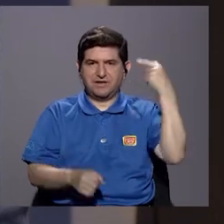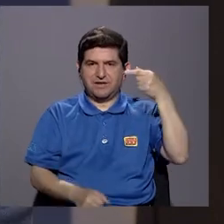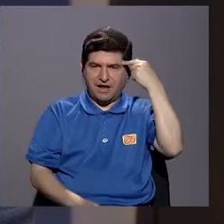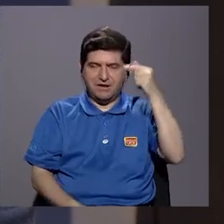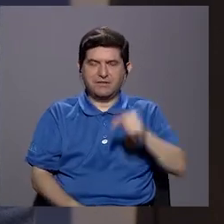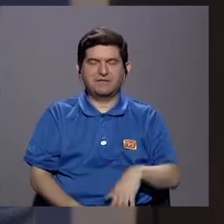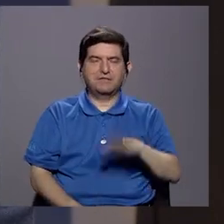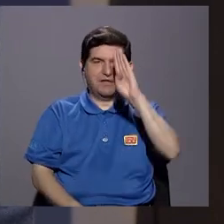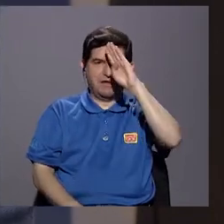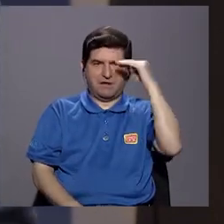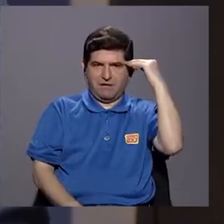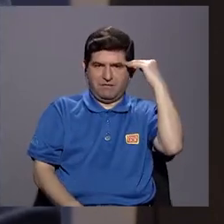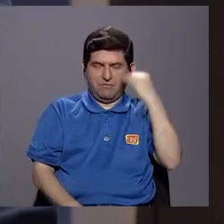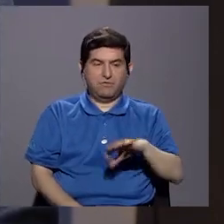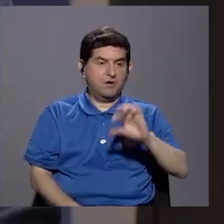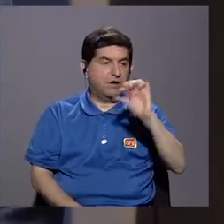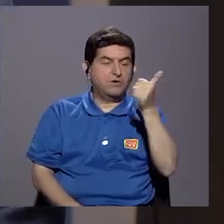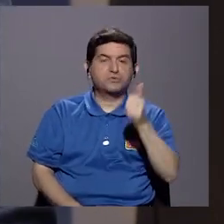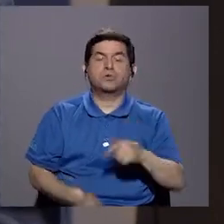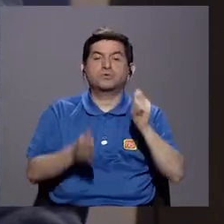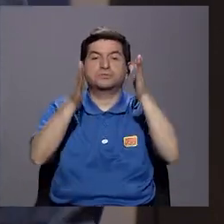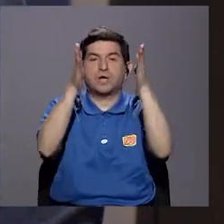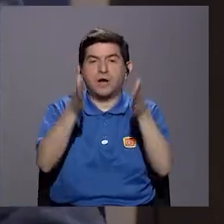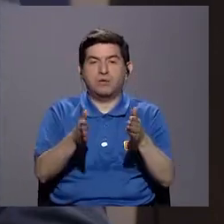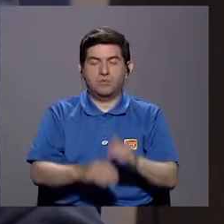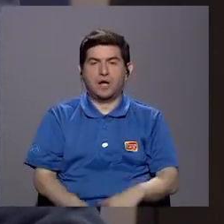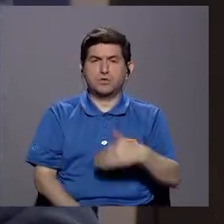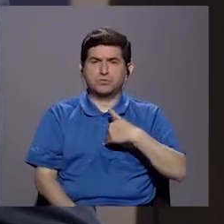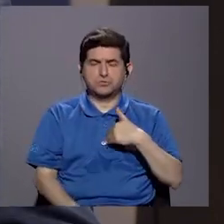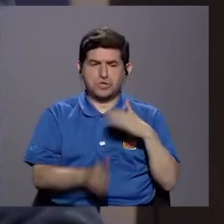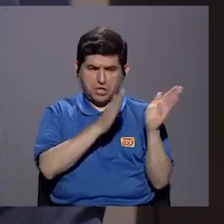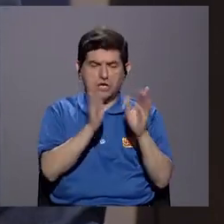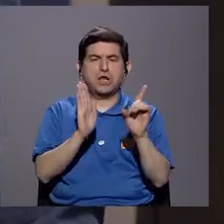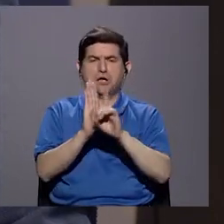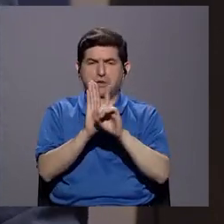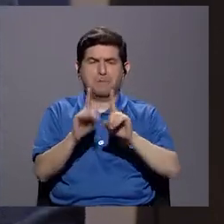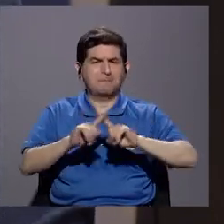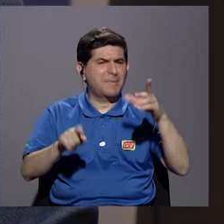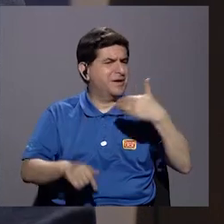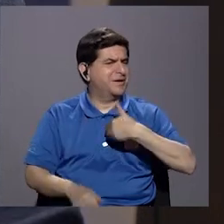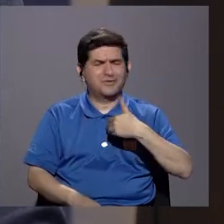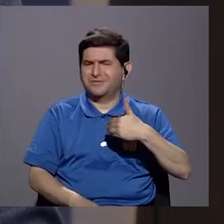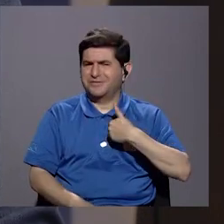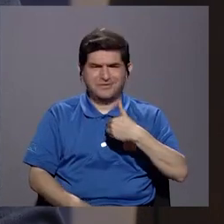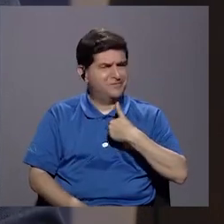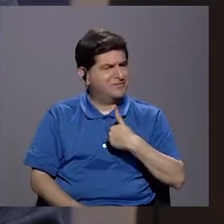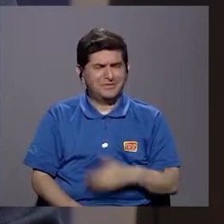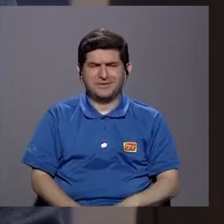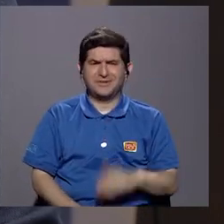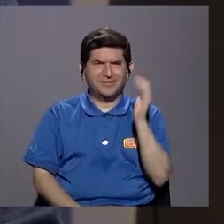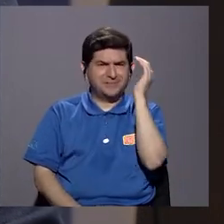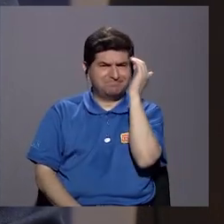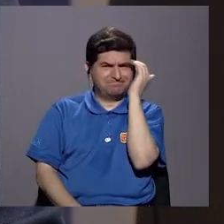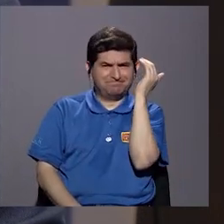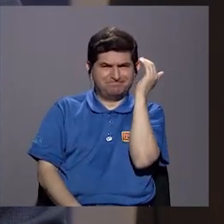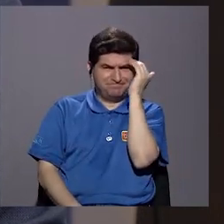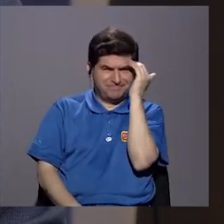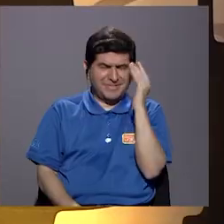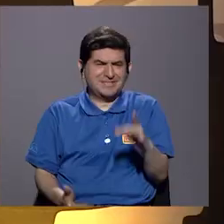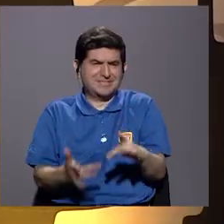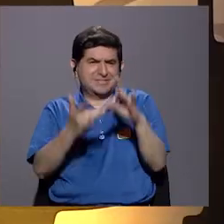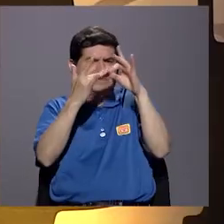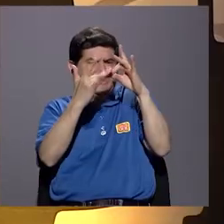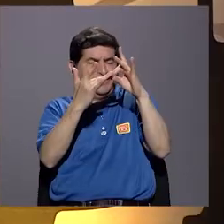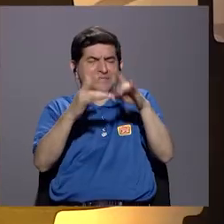gobierno, doña Laura Chinchilla. El resto han sido, digamos, abogados que tienen una formación en derecho, pero que no tienen una formación, digamos, una